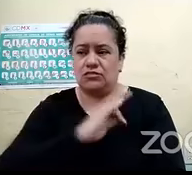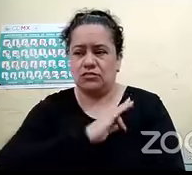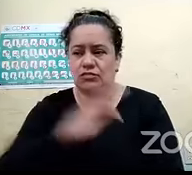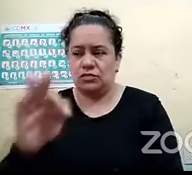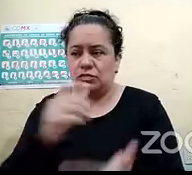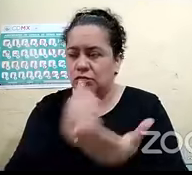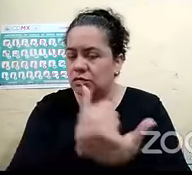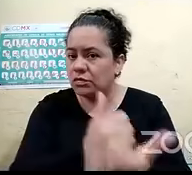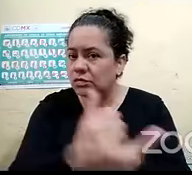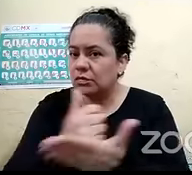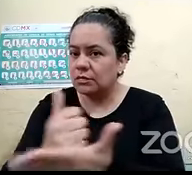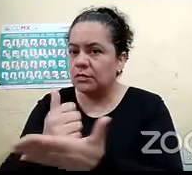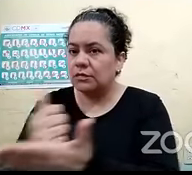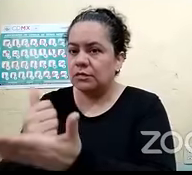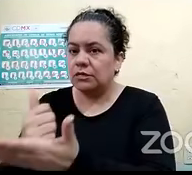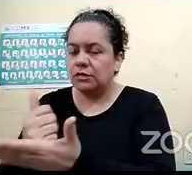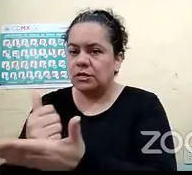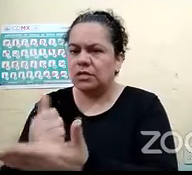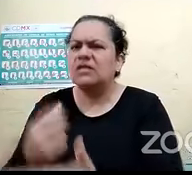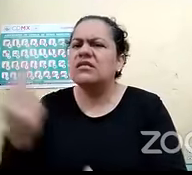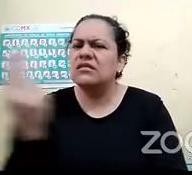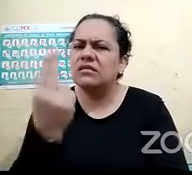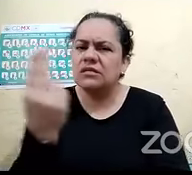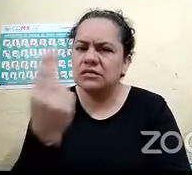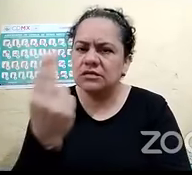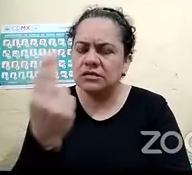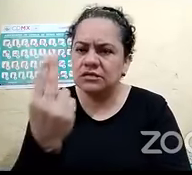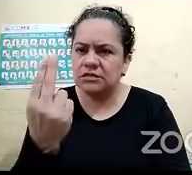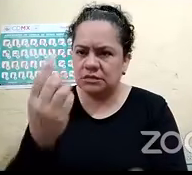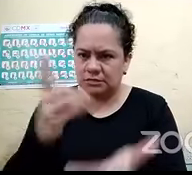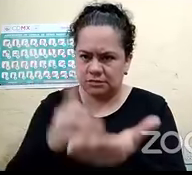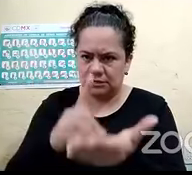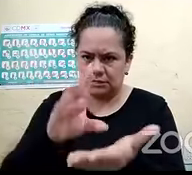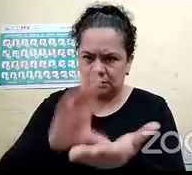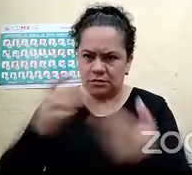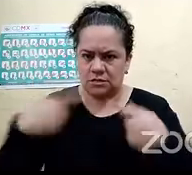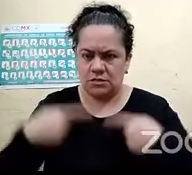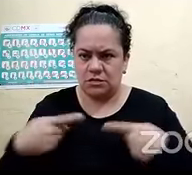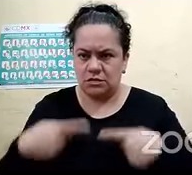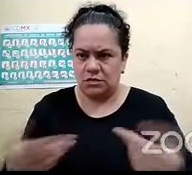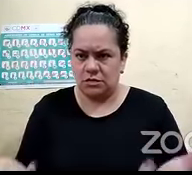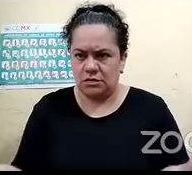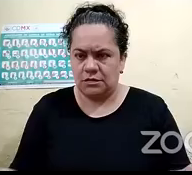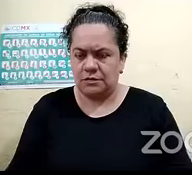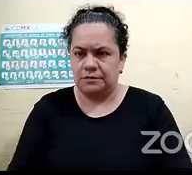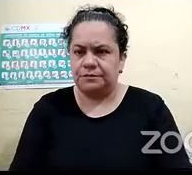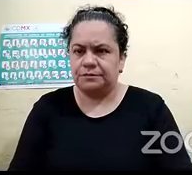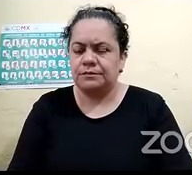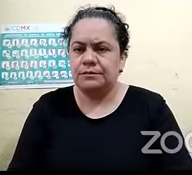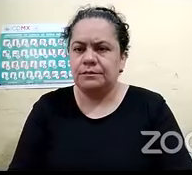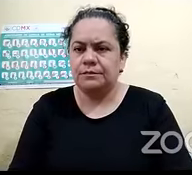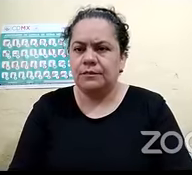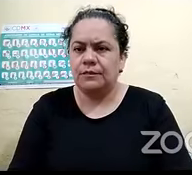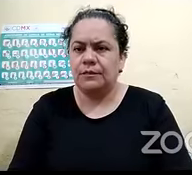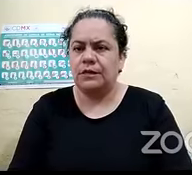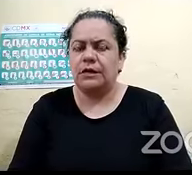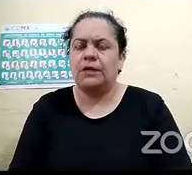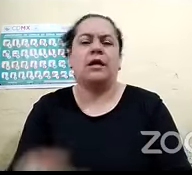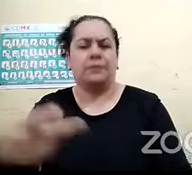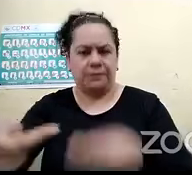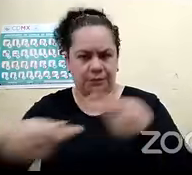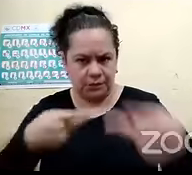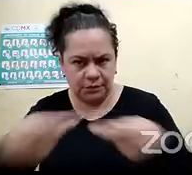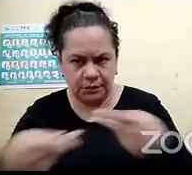necesidades propias de las personas con discapacidad como las personas que se especializan en la gestión del riesgo en la atención de las